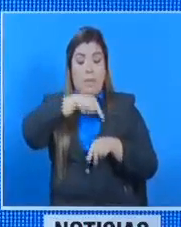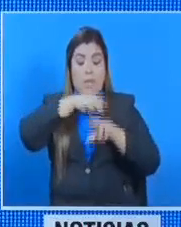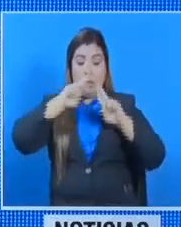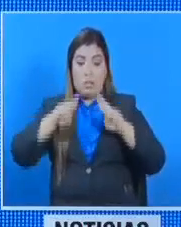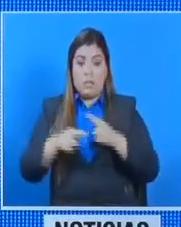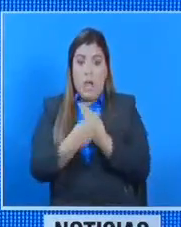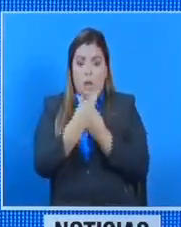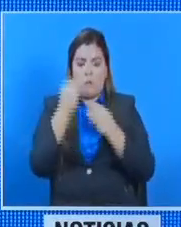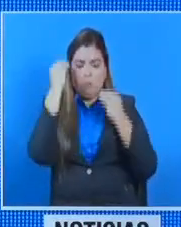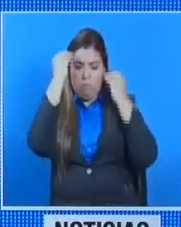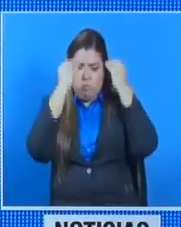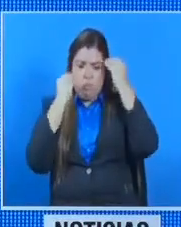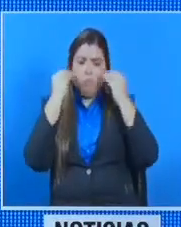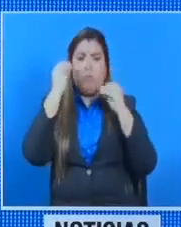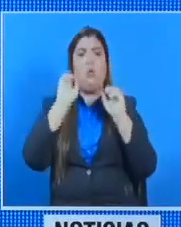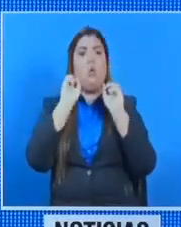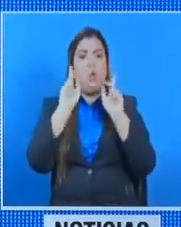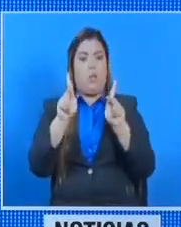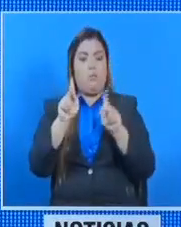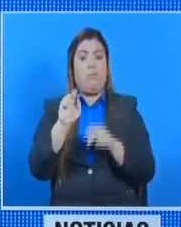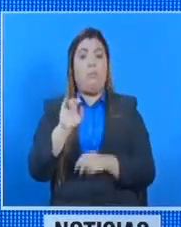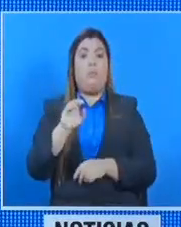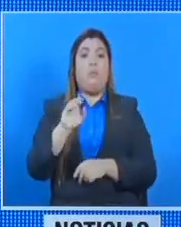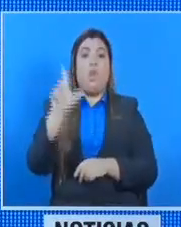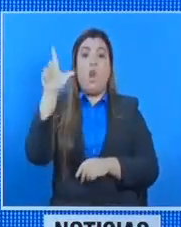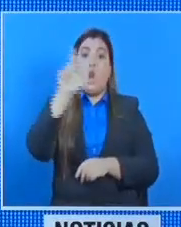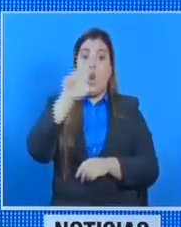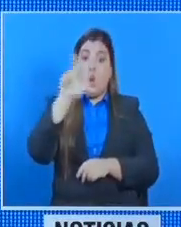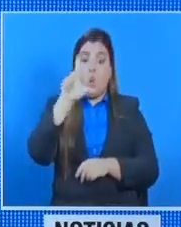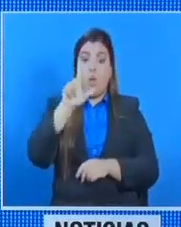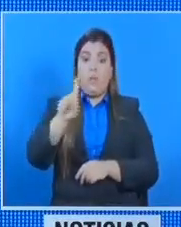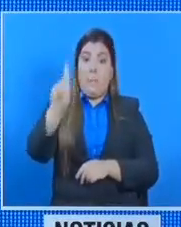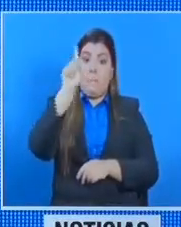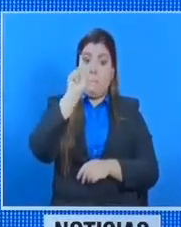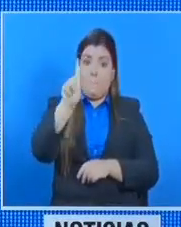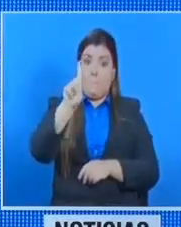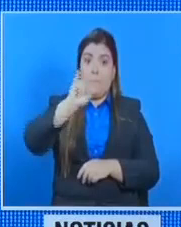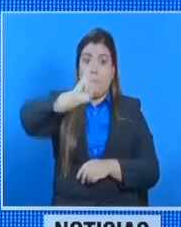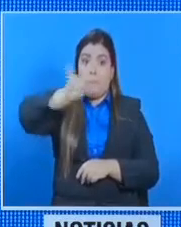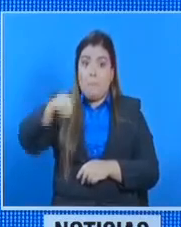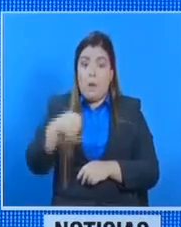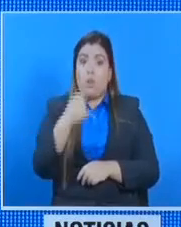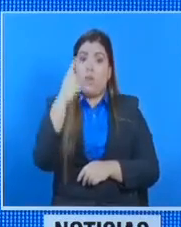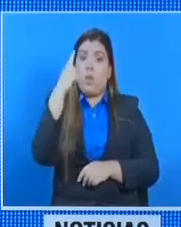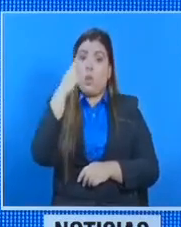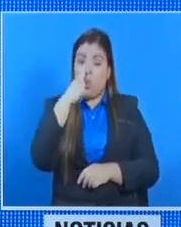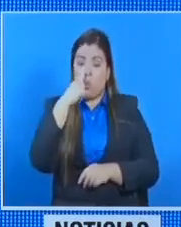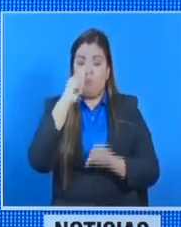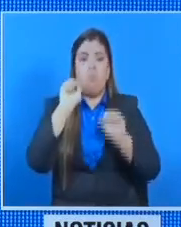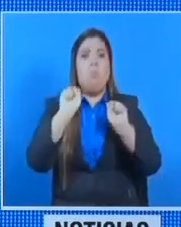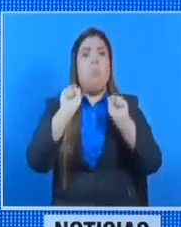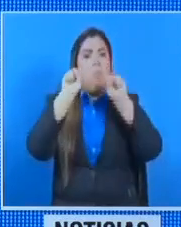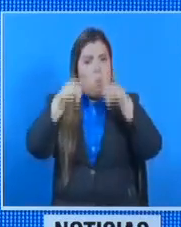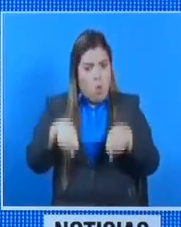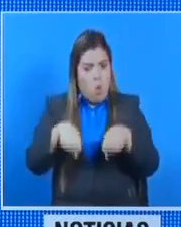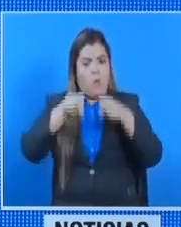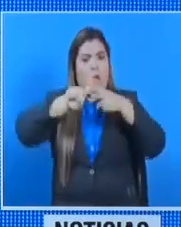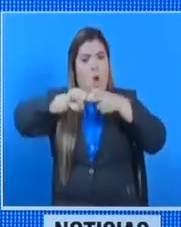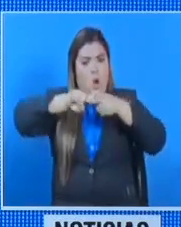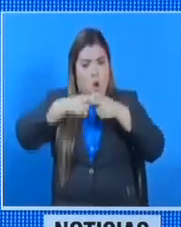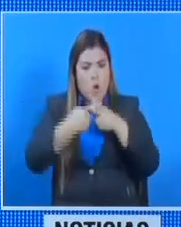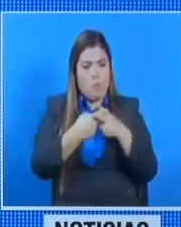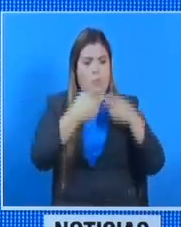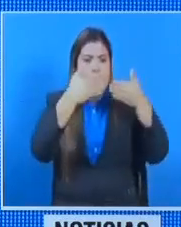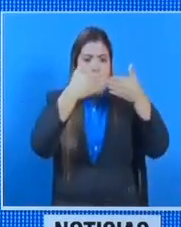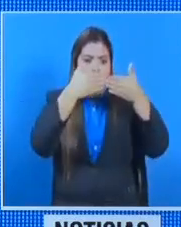Hemos decidido que a partir del día lunes primero de junio se pueda iniciar la apertura